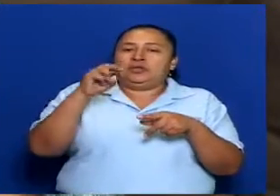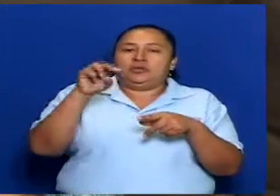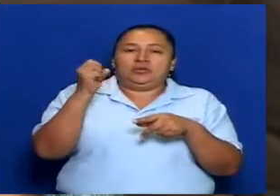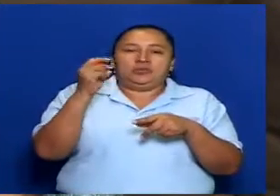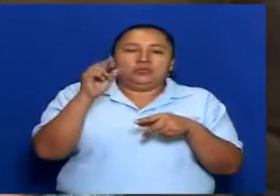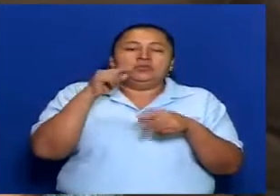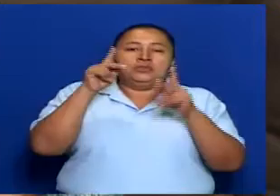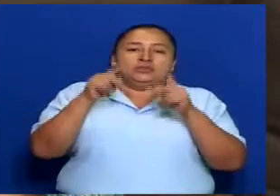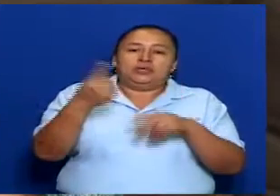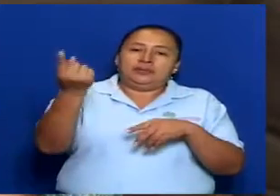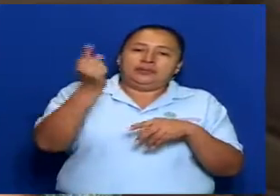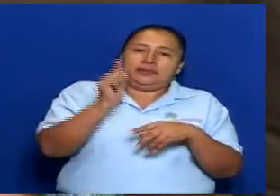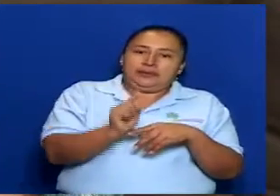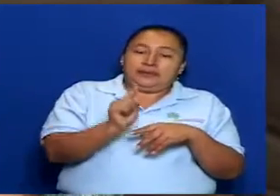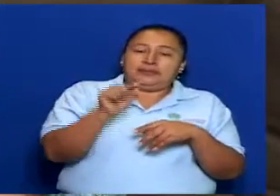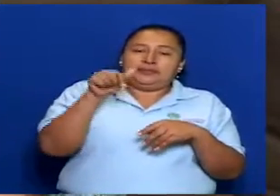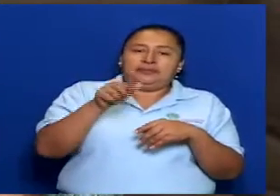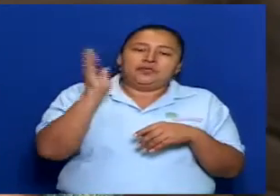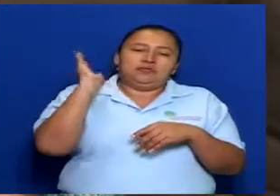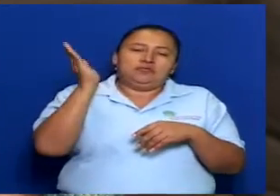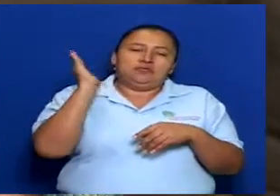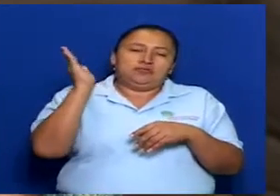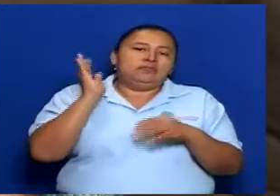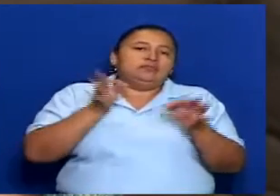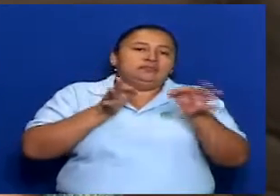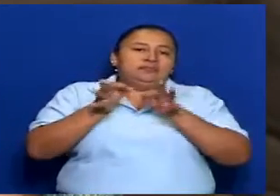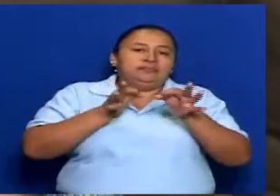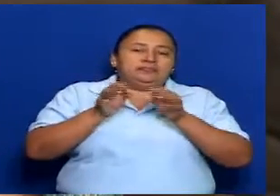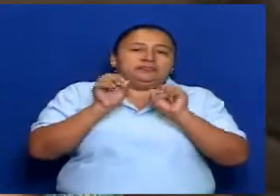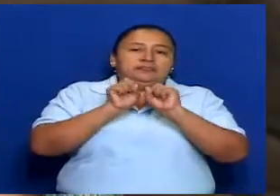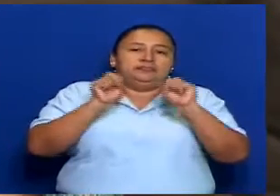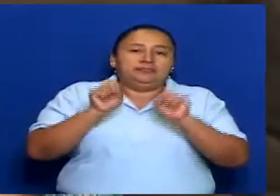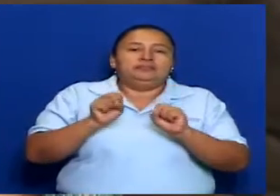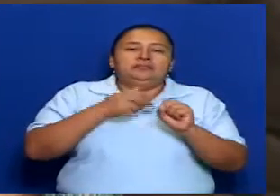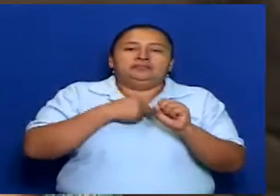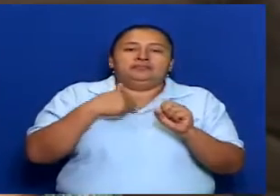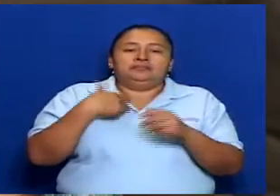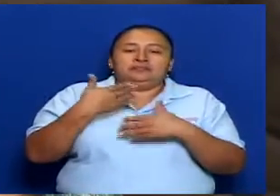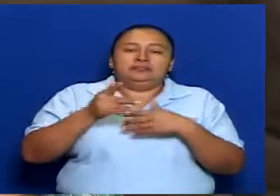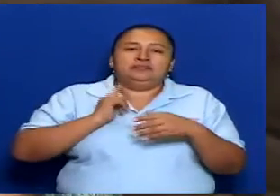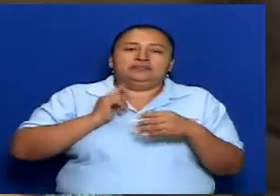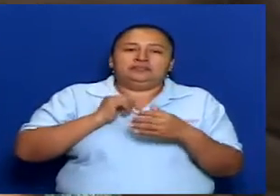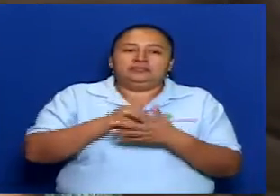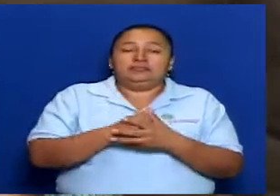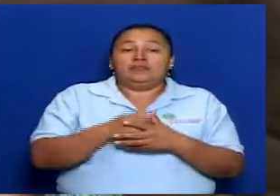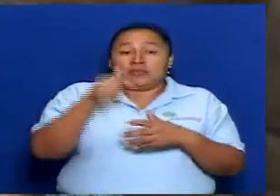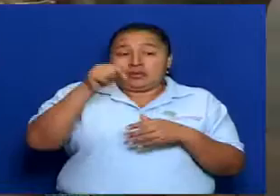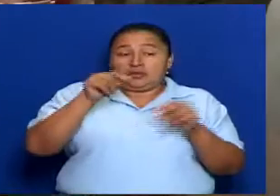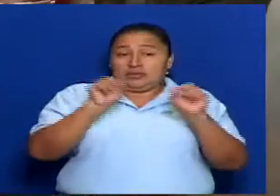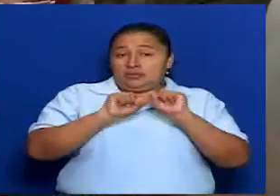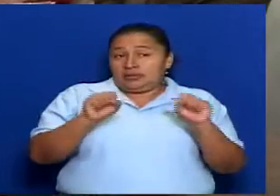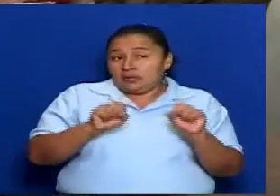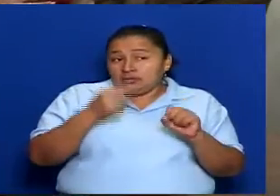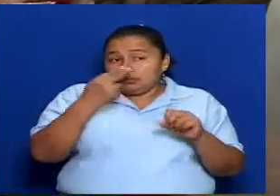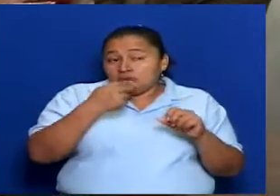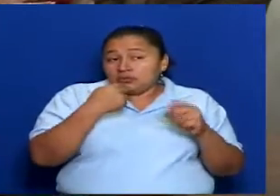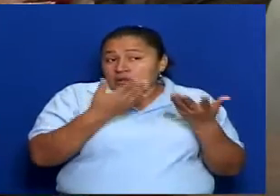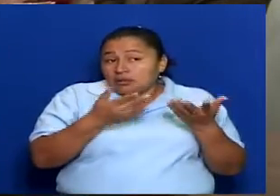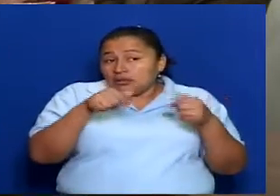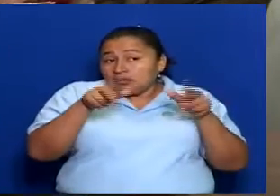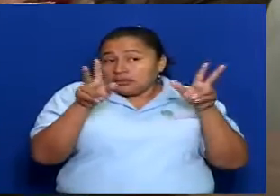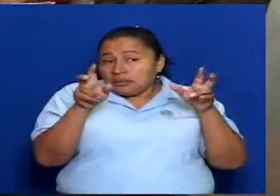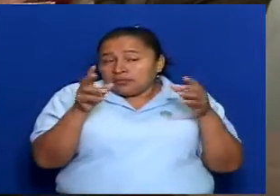que va a hacer esta capacitación, que vamos a tener la oportunidad. ¿La capacitación me imagino que va incluir estos